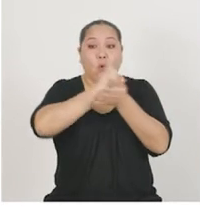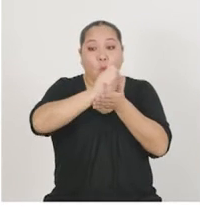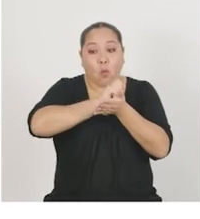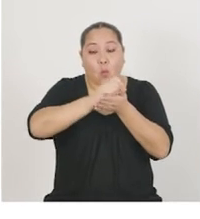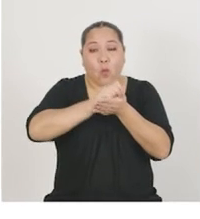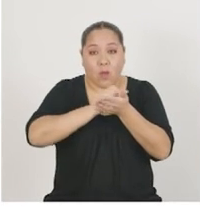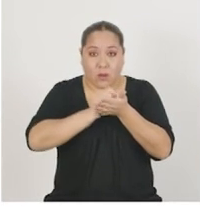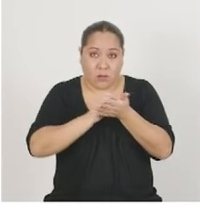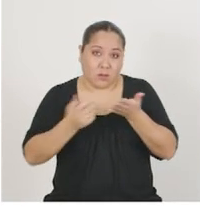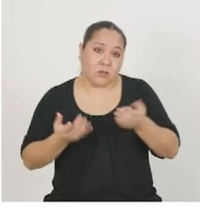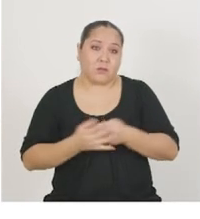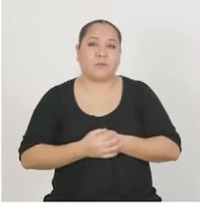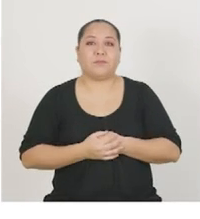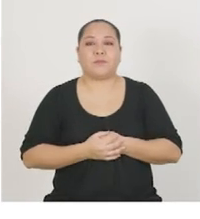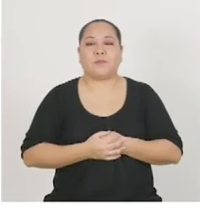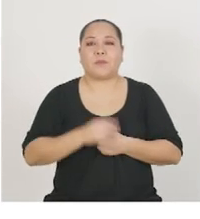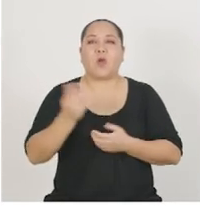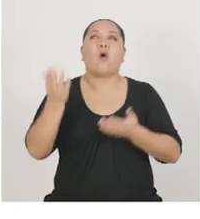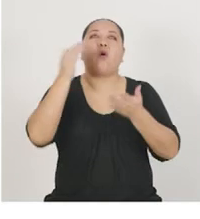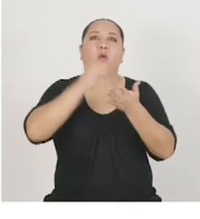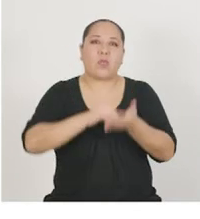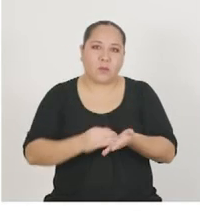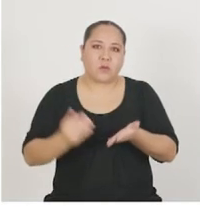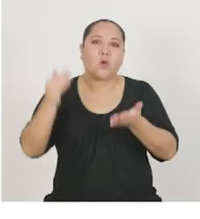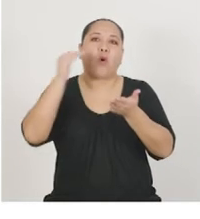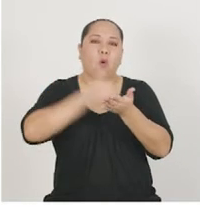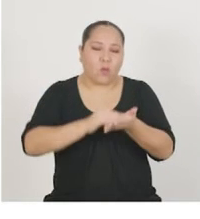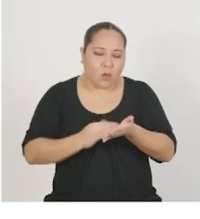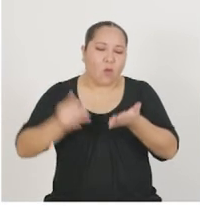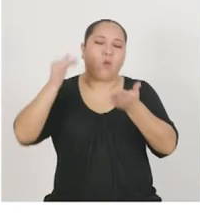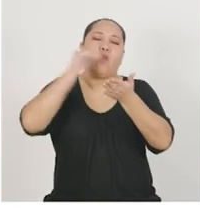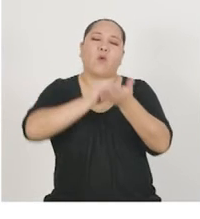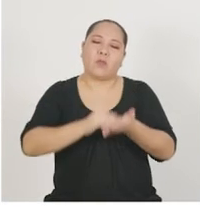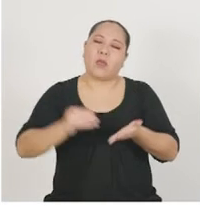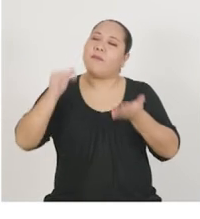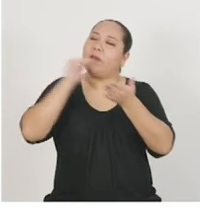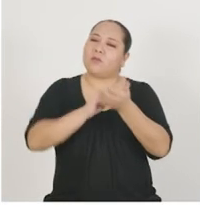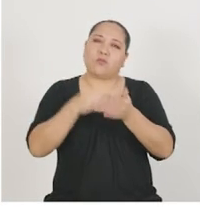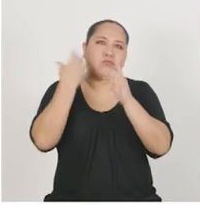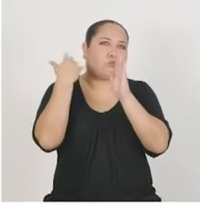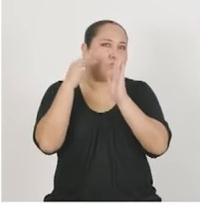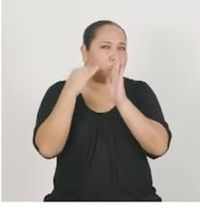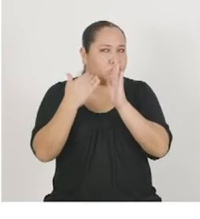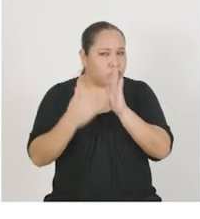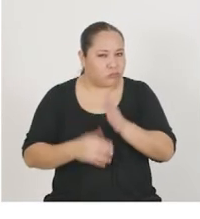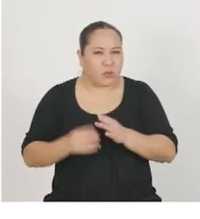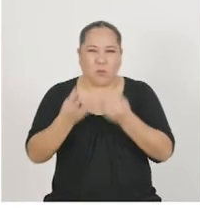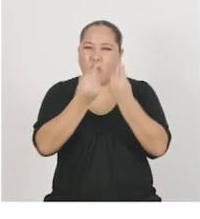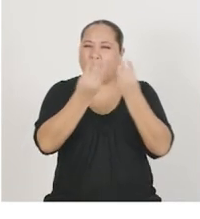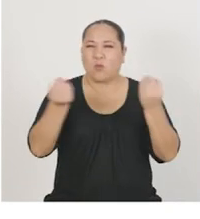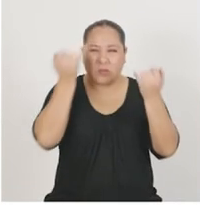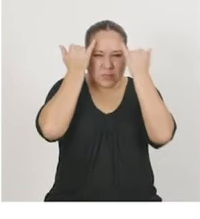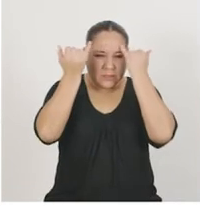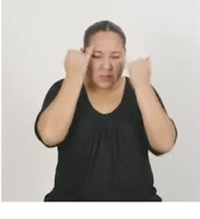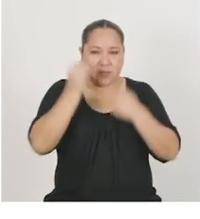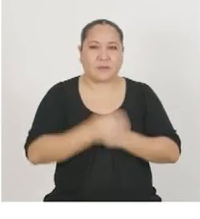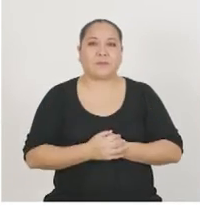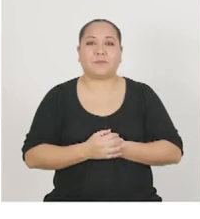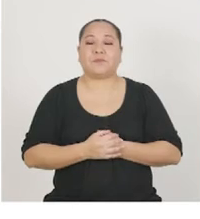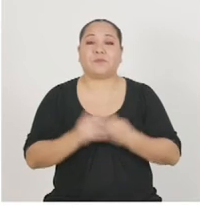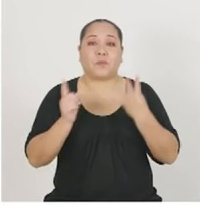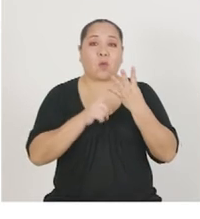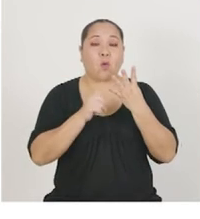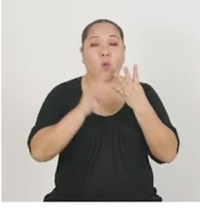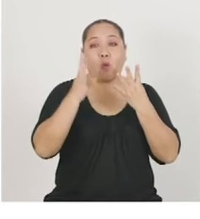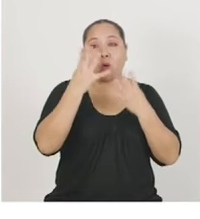registrarlas en POSIT. Repetir el proceso tantas veces como sea necesario para tener muchas opciones.